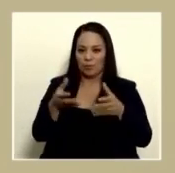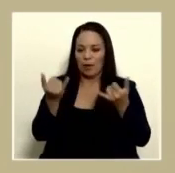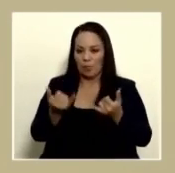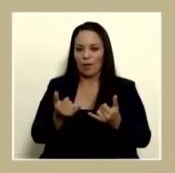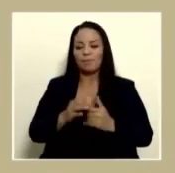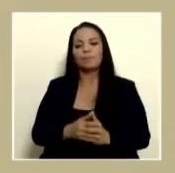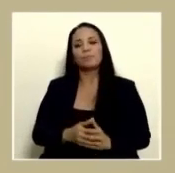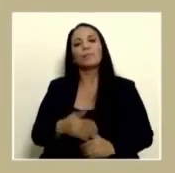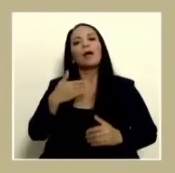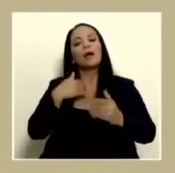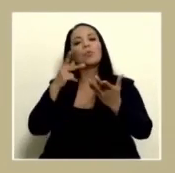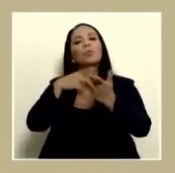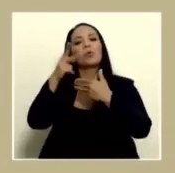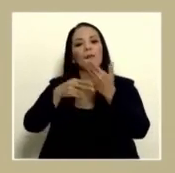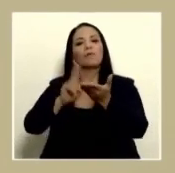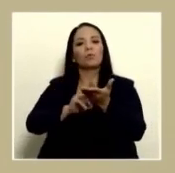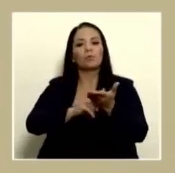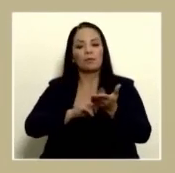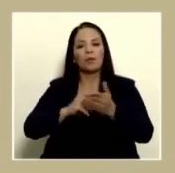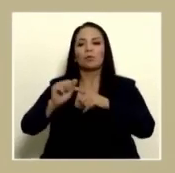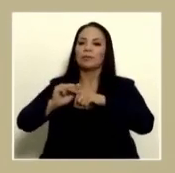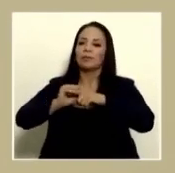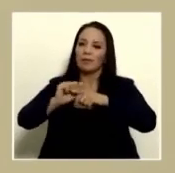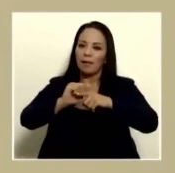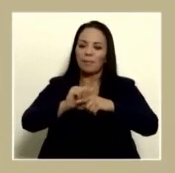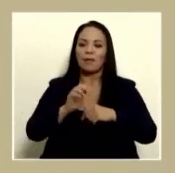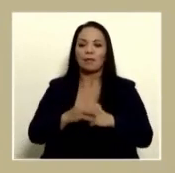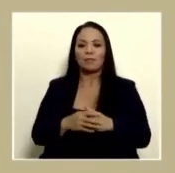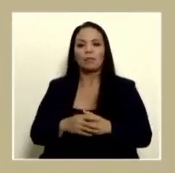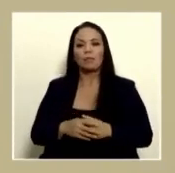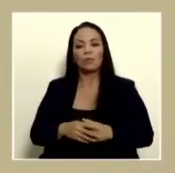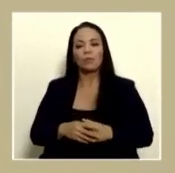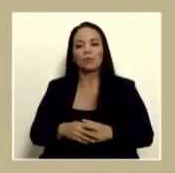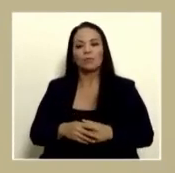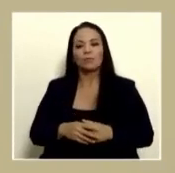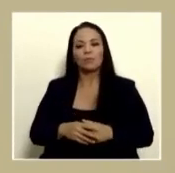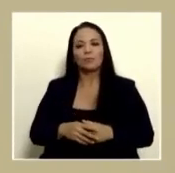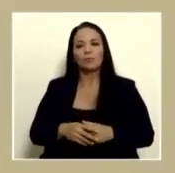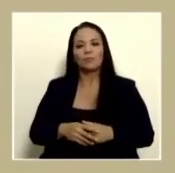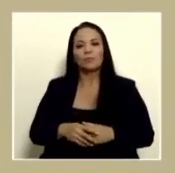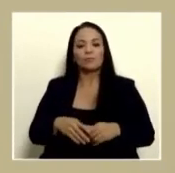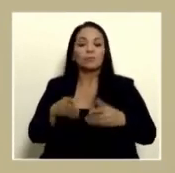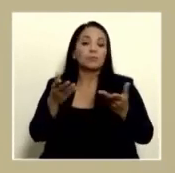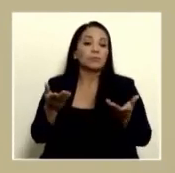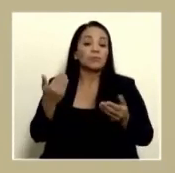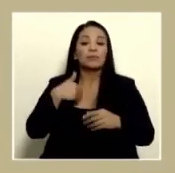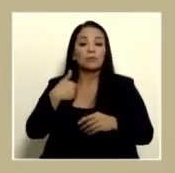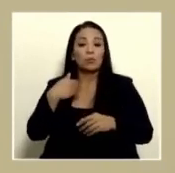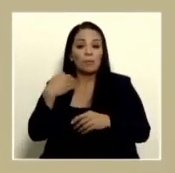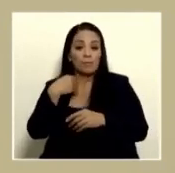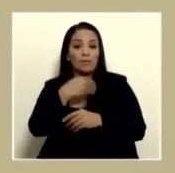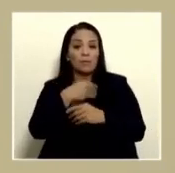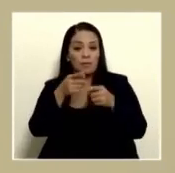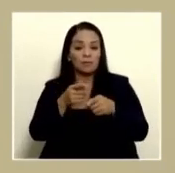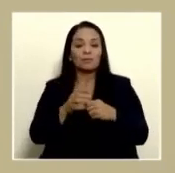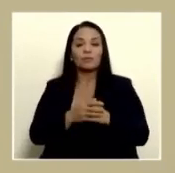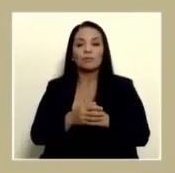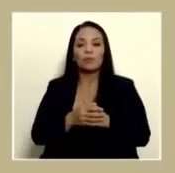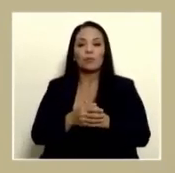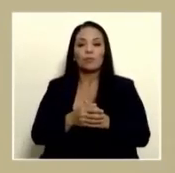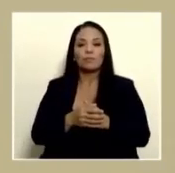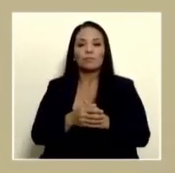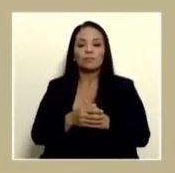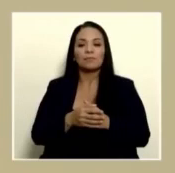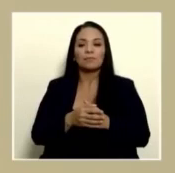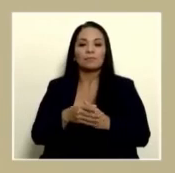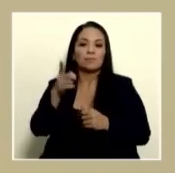hay un programa de reclutamiento entrenamiento le corresponderá al señor ministro y